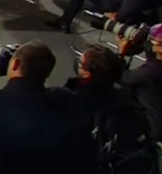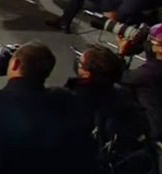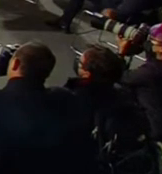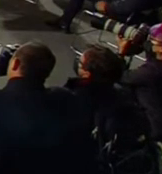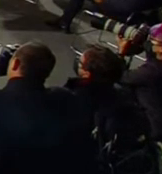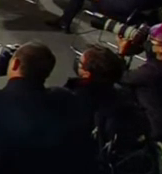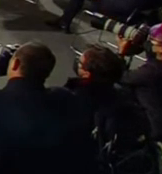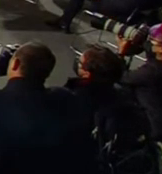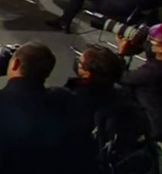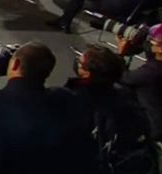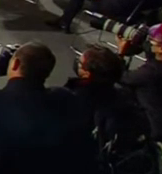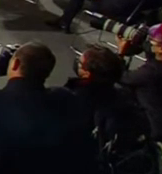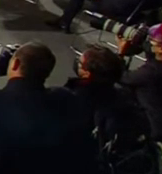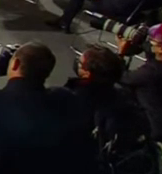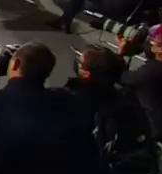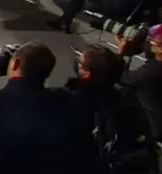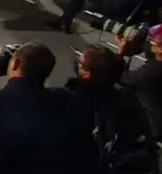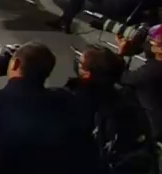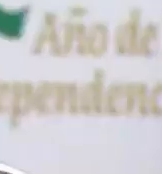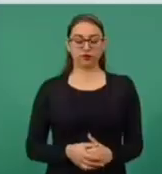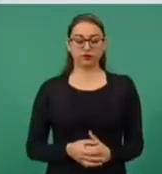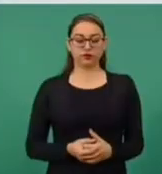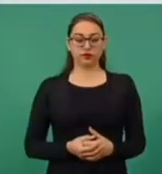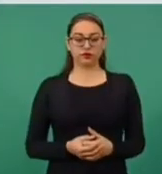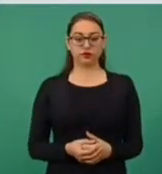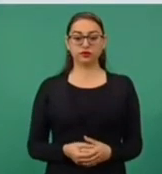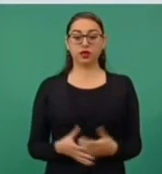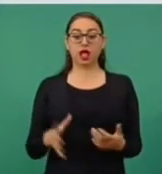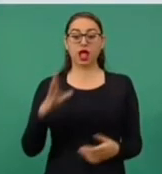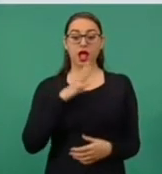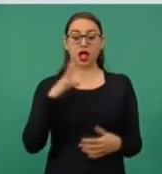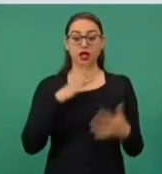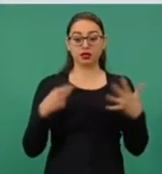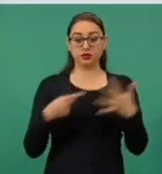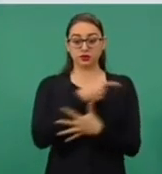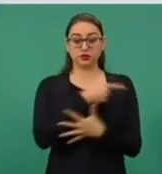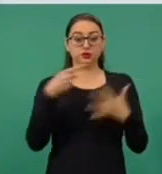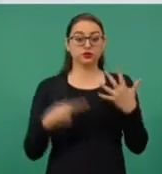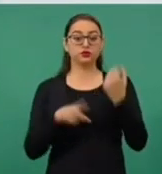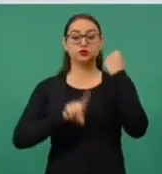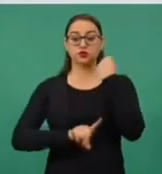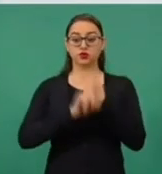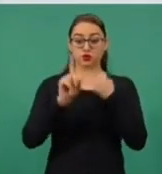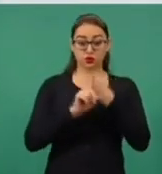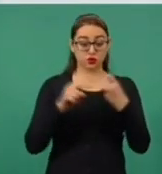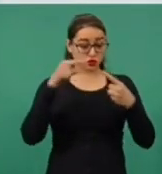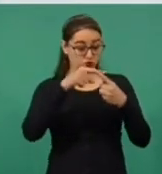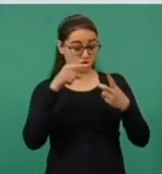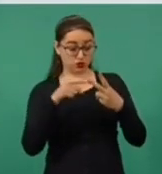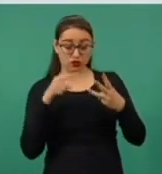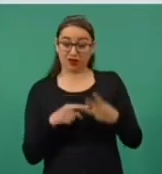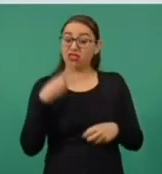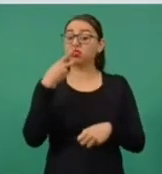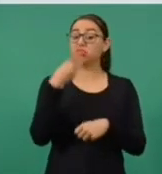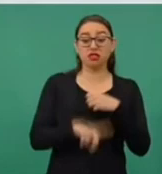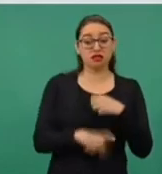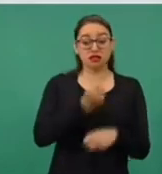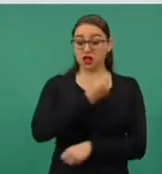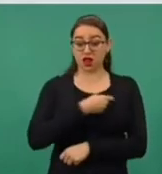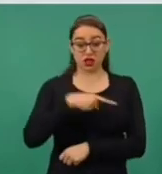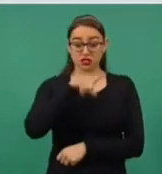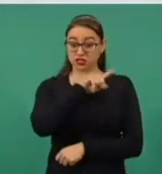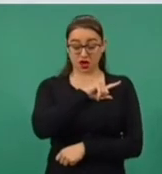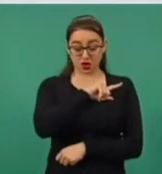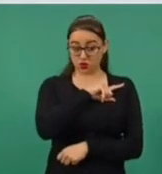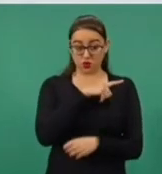muy dañinos a la salud, más allá de ser productos del tabaco, por su naturaleza específica, son adicionalmente